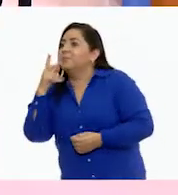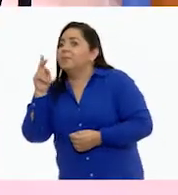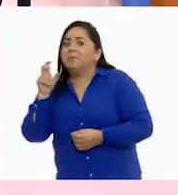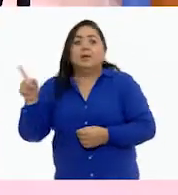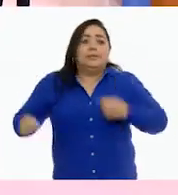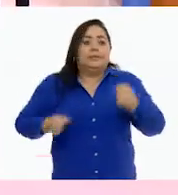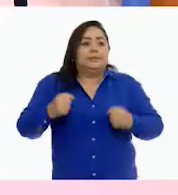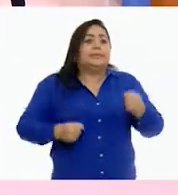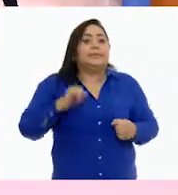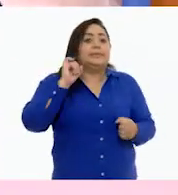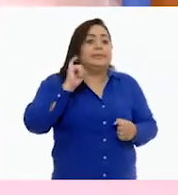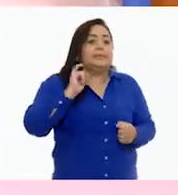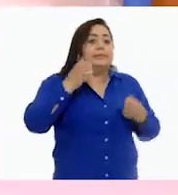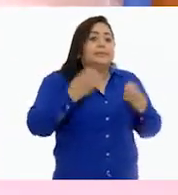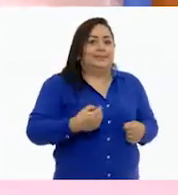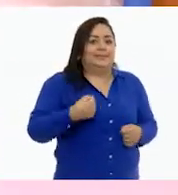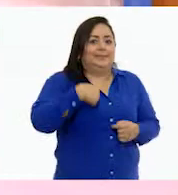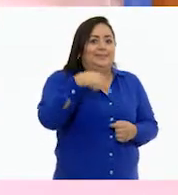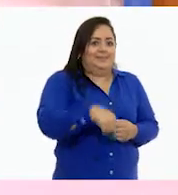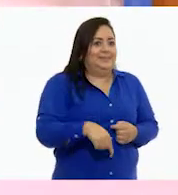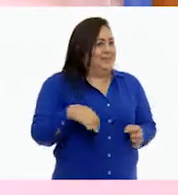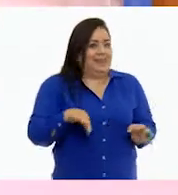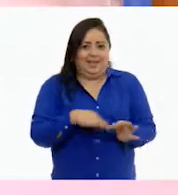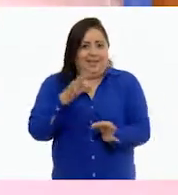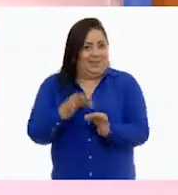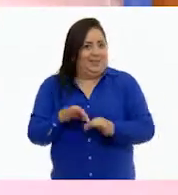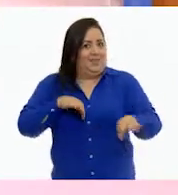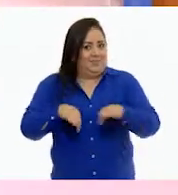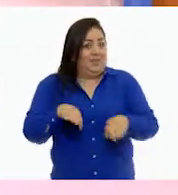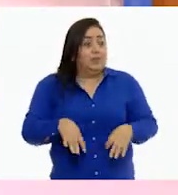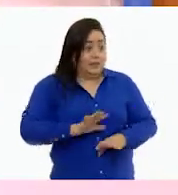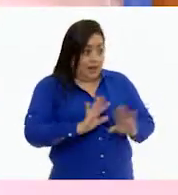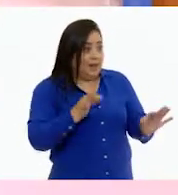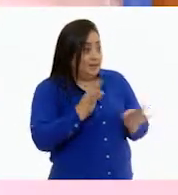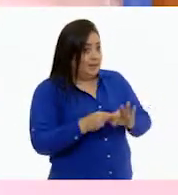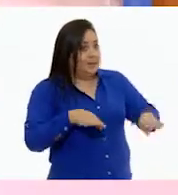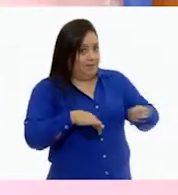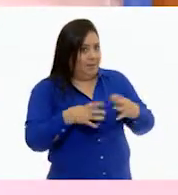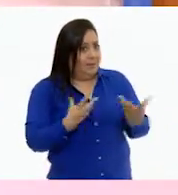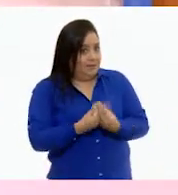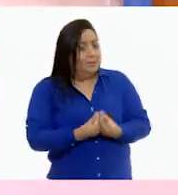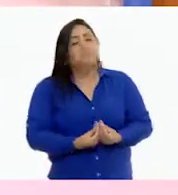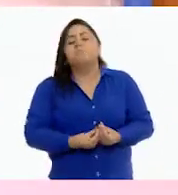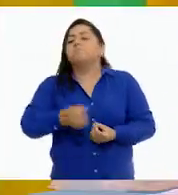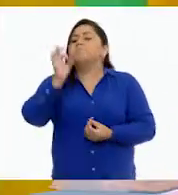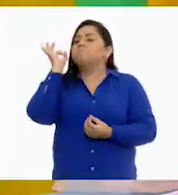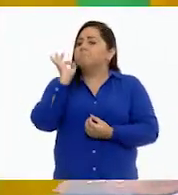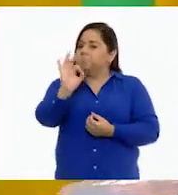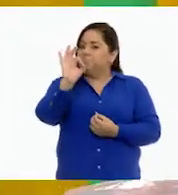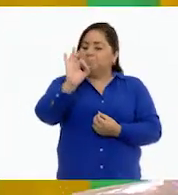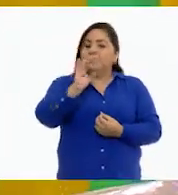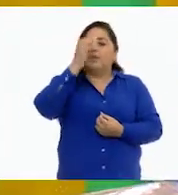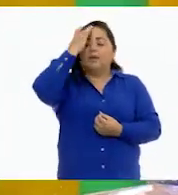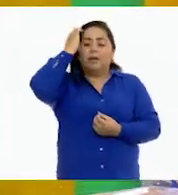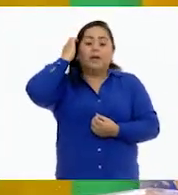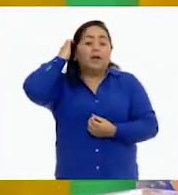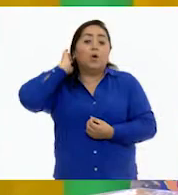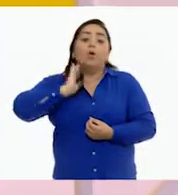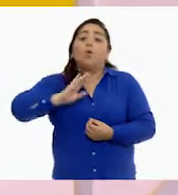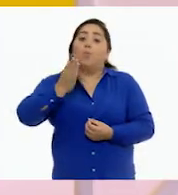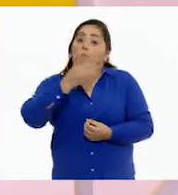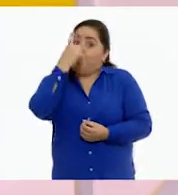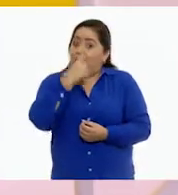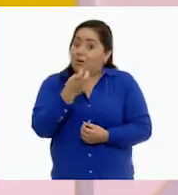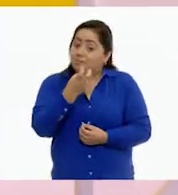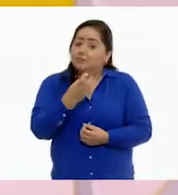Dime, aquí estoy, aquí estoy. ¡Excelente! Estoy listo para trabajar. ¿Ya estás listo para trabajar? Sí, perfecto. Bueno, para